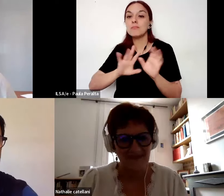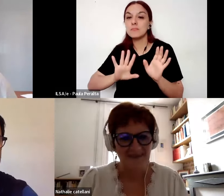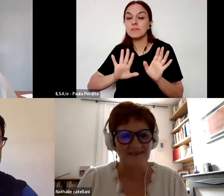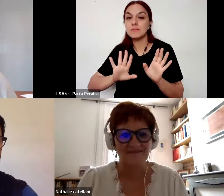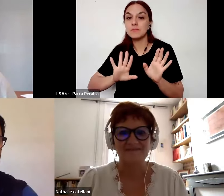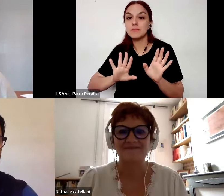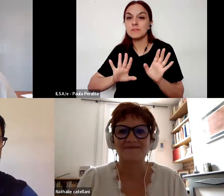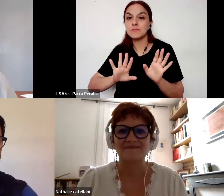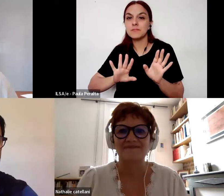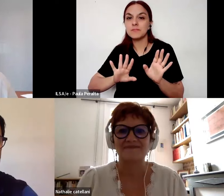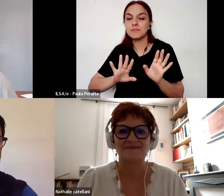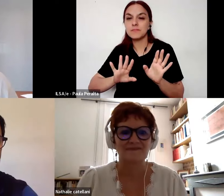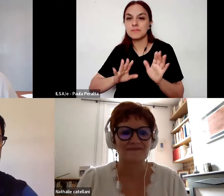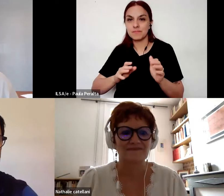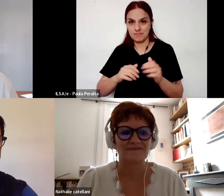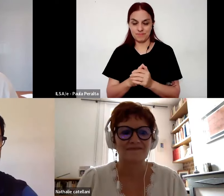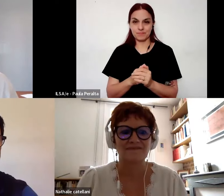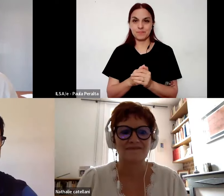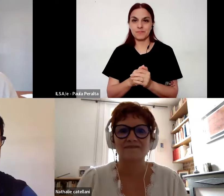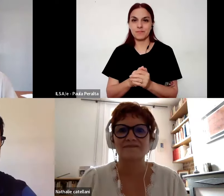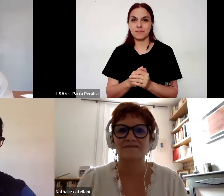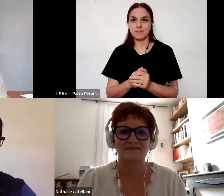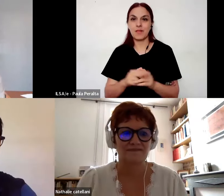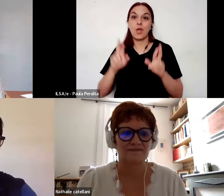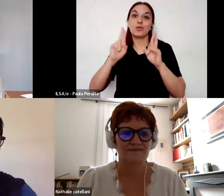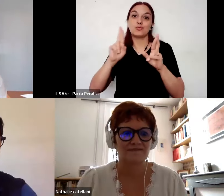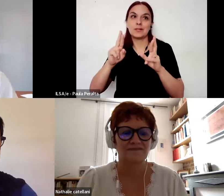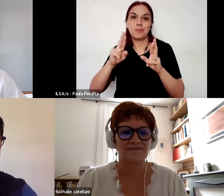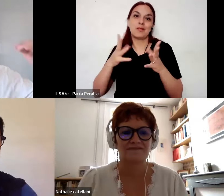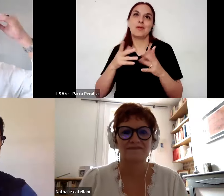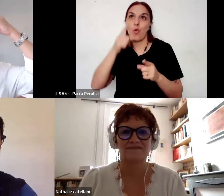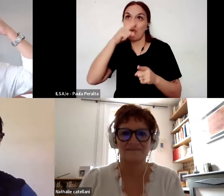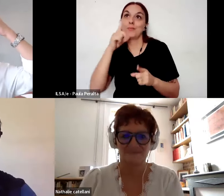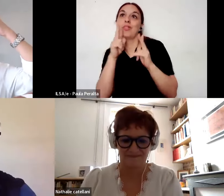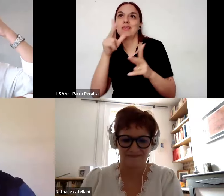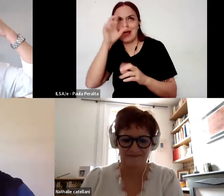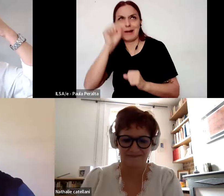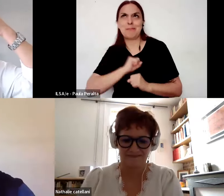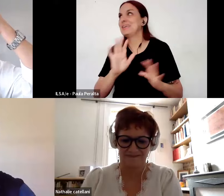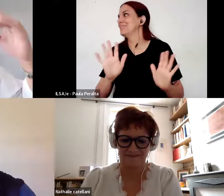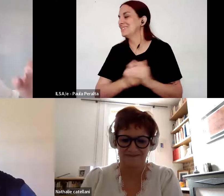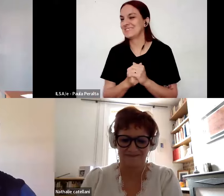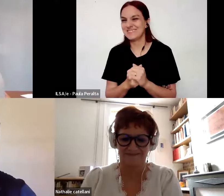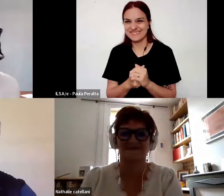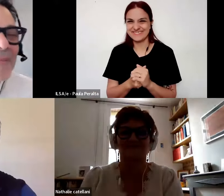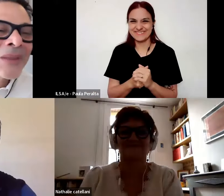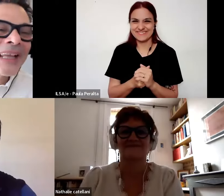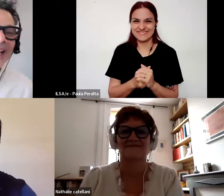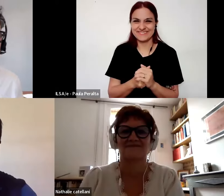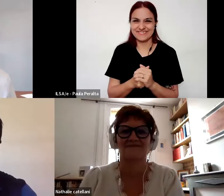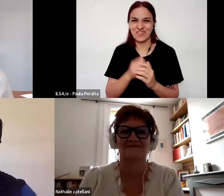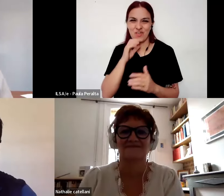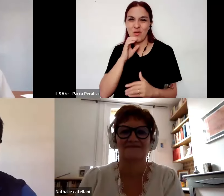Daniel que suerte porque me arrepentí del último que dije no no no